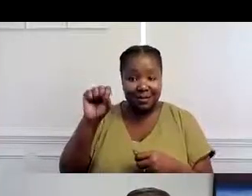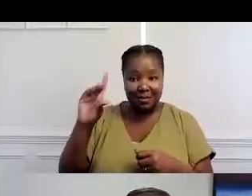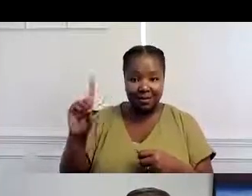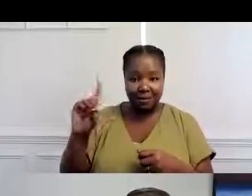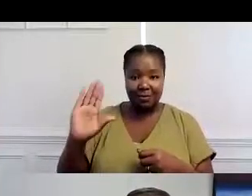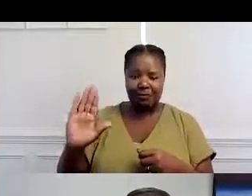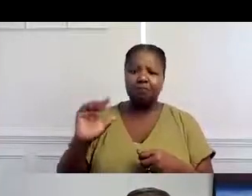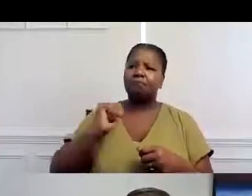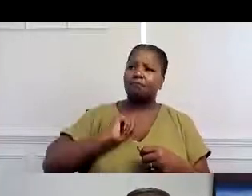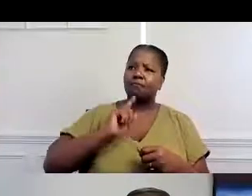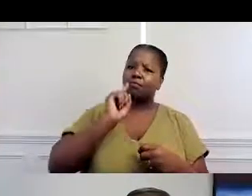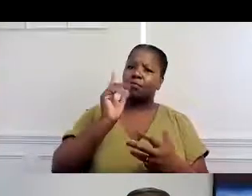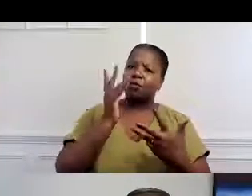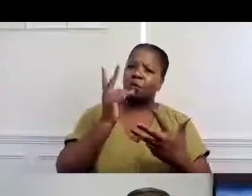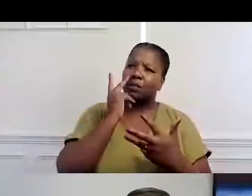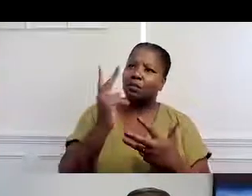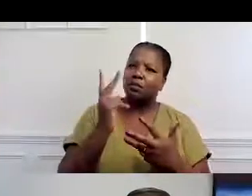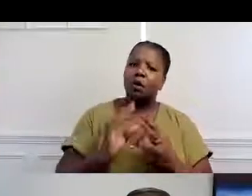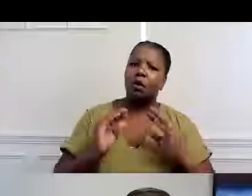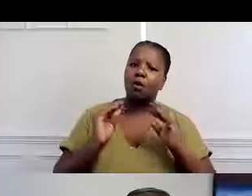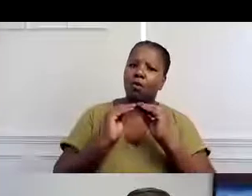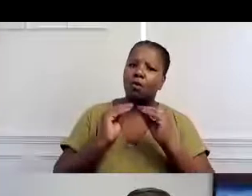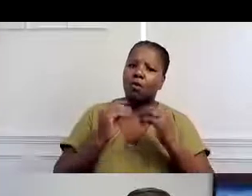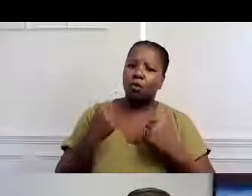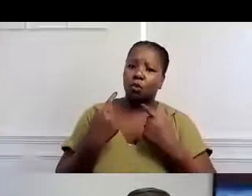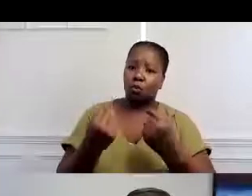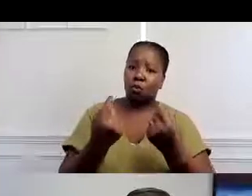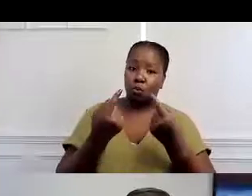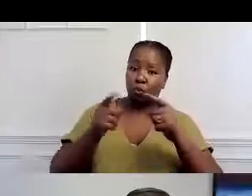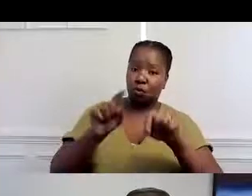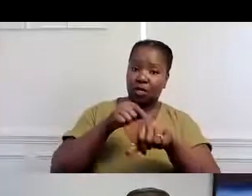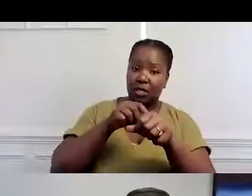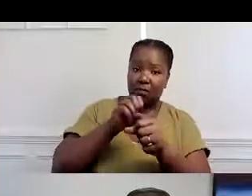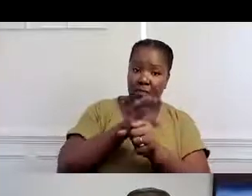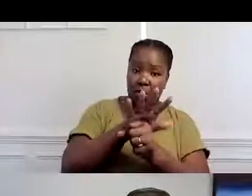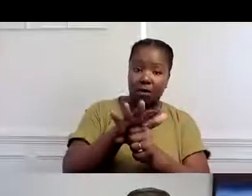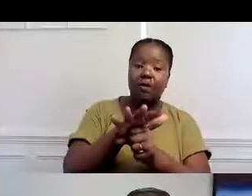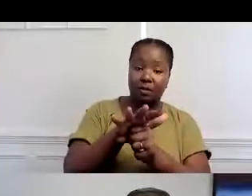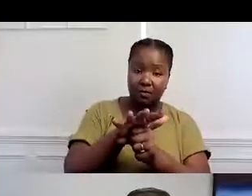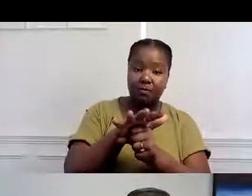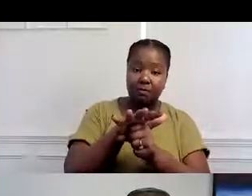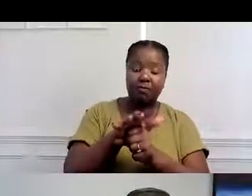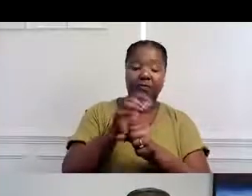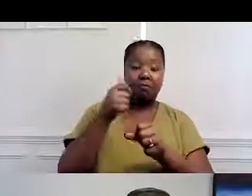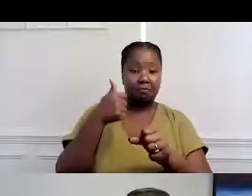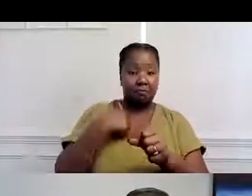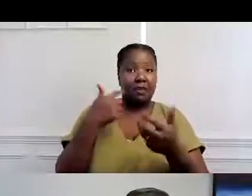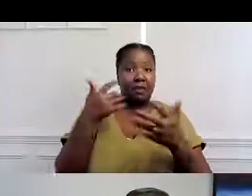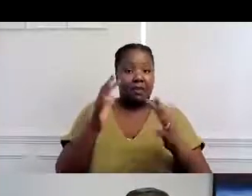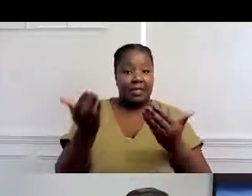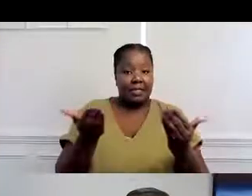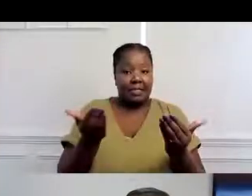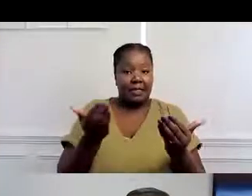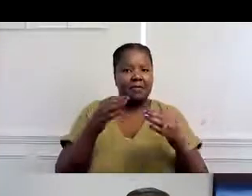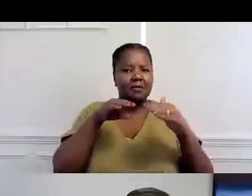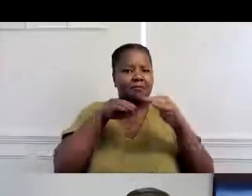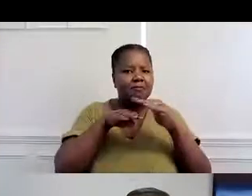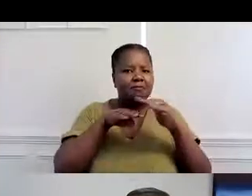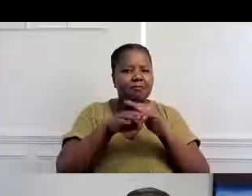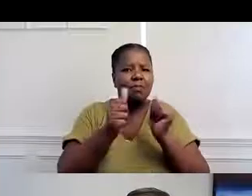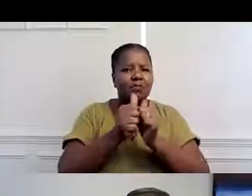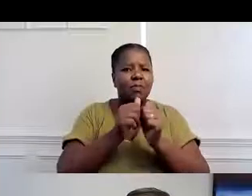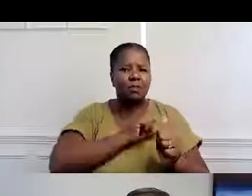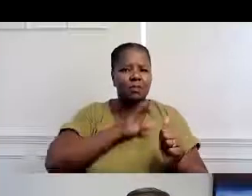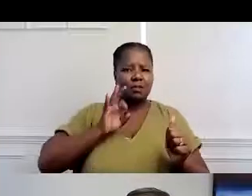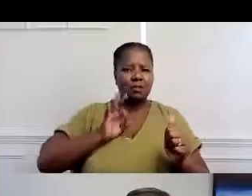en San Diego. Y he estado buscando otras cosas que hacer durante la pandemia. He recibido servicios por